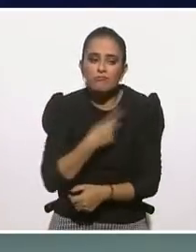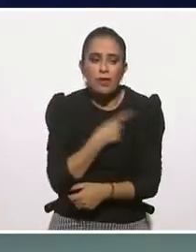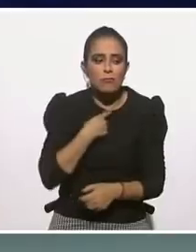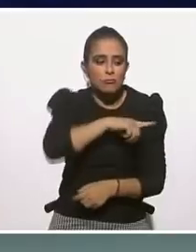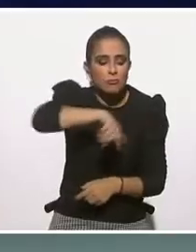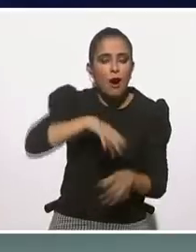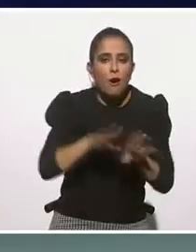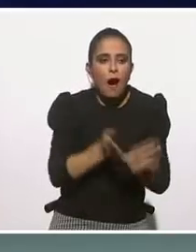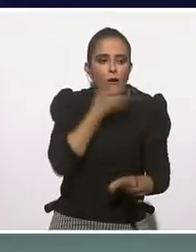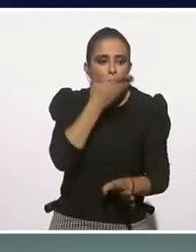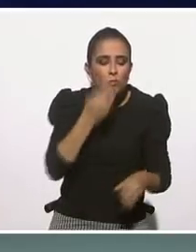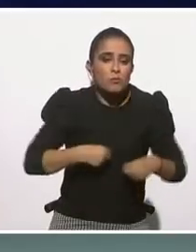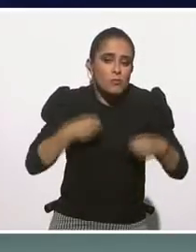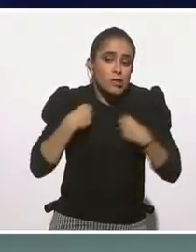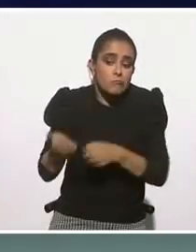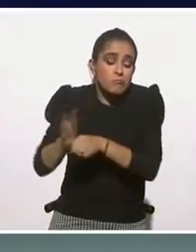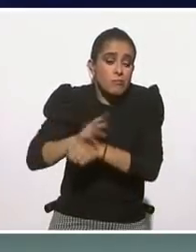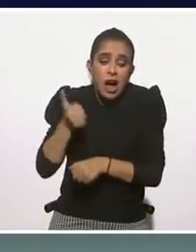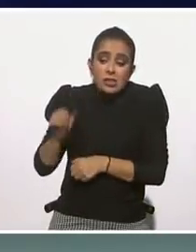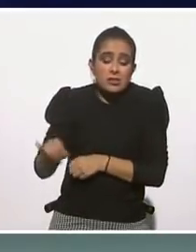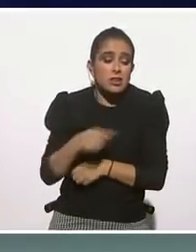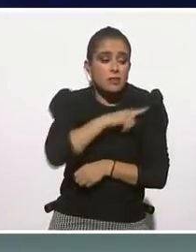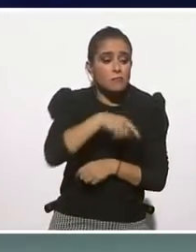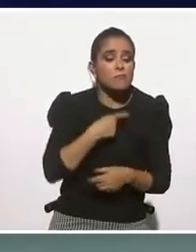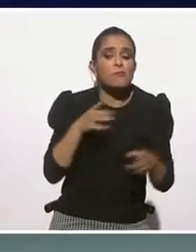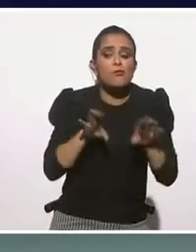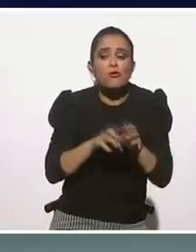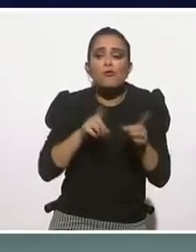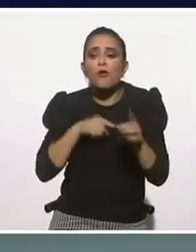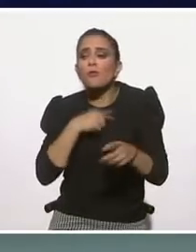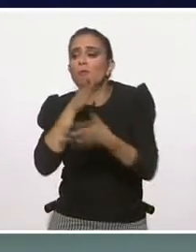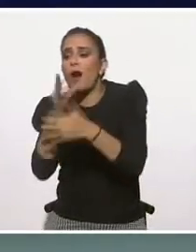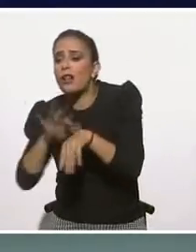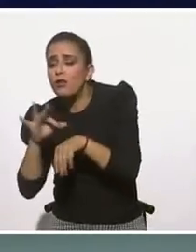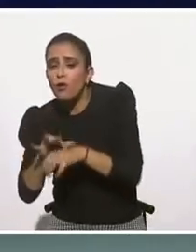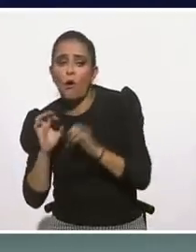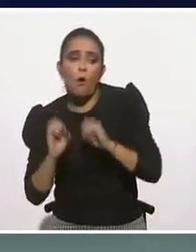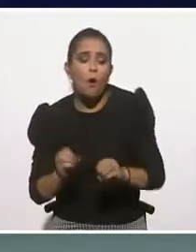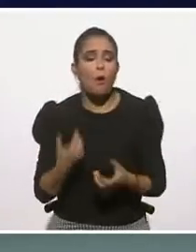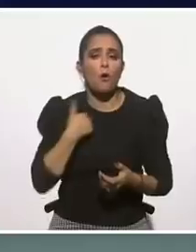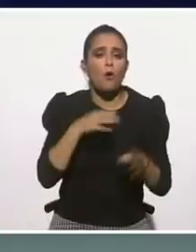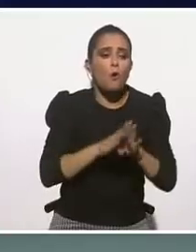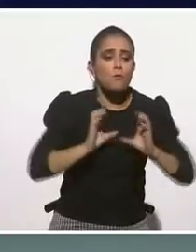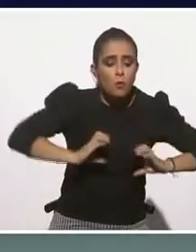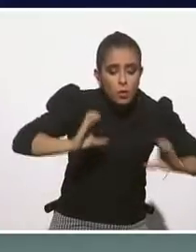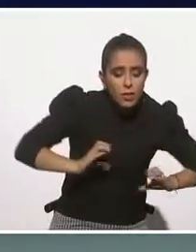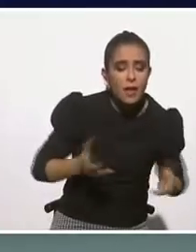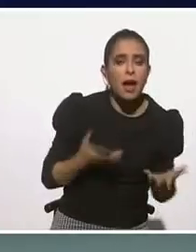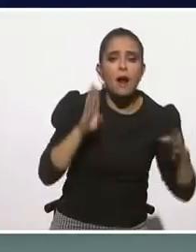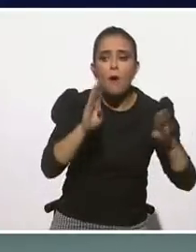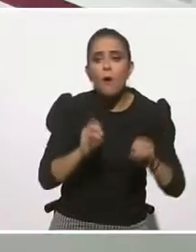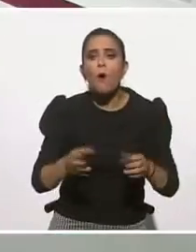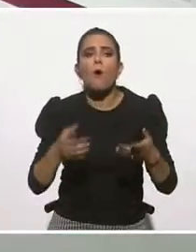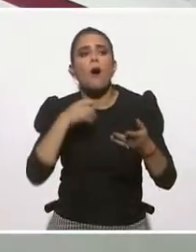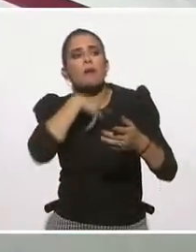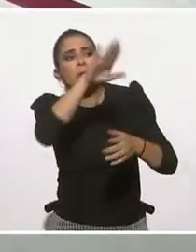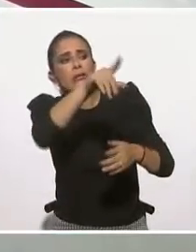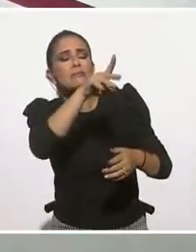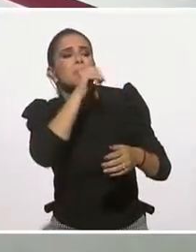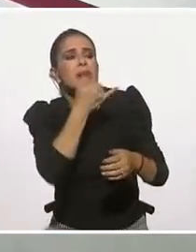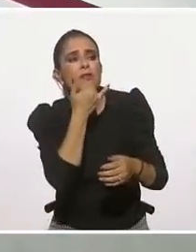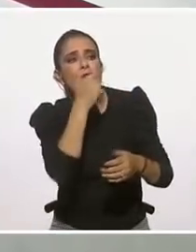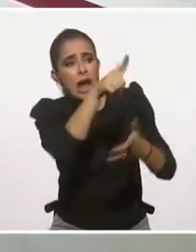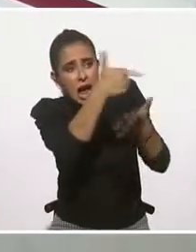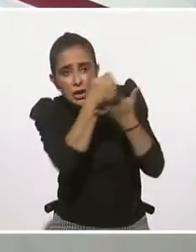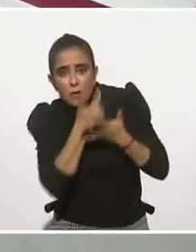mesa, pues genuinamente empezar a acercarme a dónde me puedo orientar, ya lo decimos ahorita, puedo buscar instituciones que me ayuden porque me siento muy ansioso,